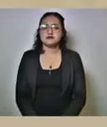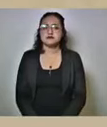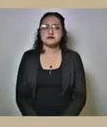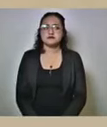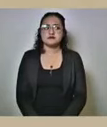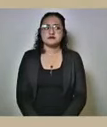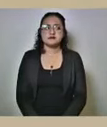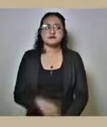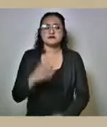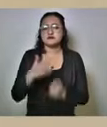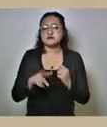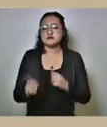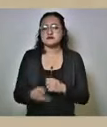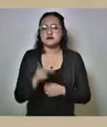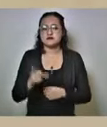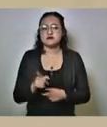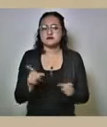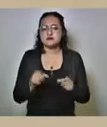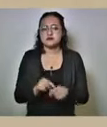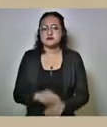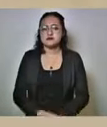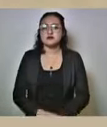terminamos esta ronda de preguntas sobre salud